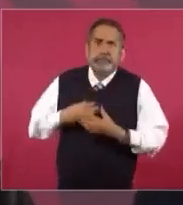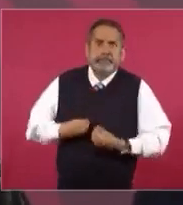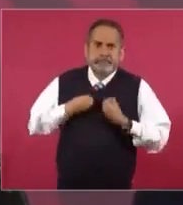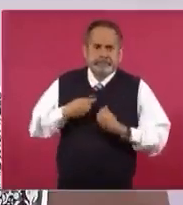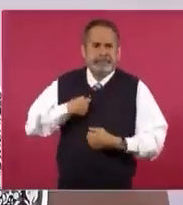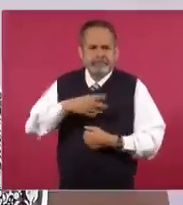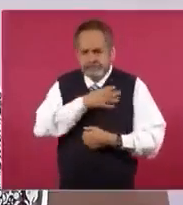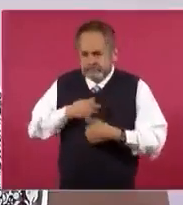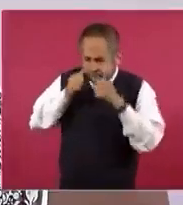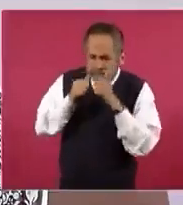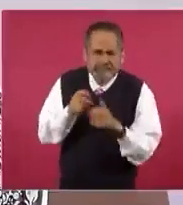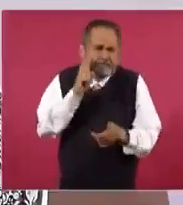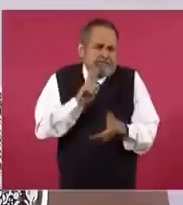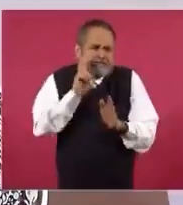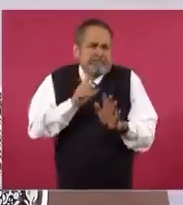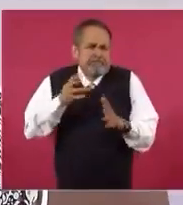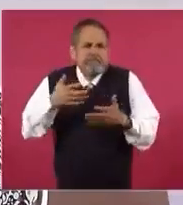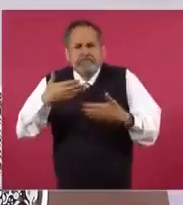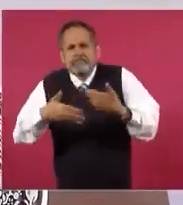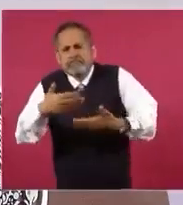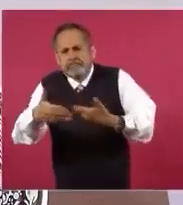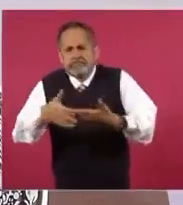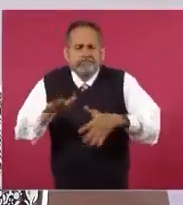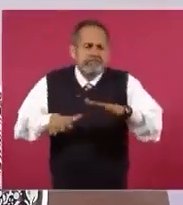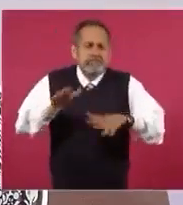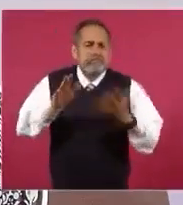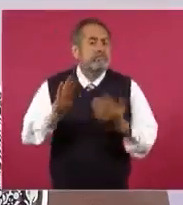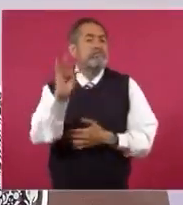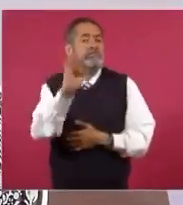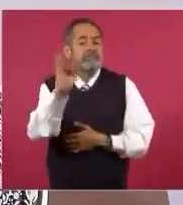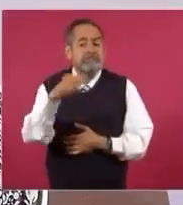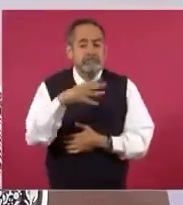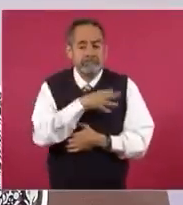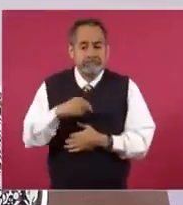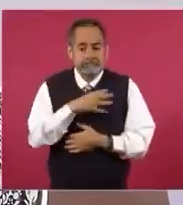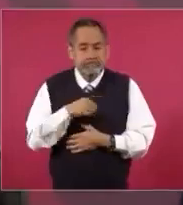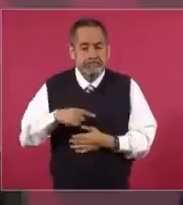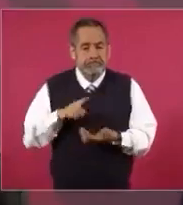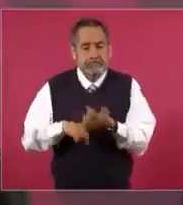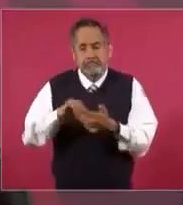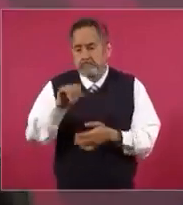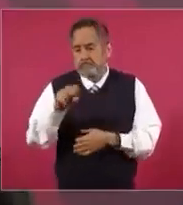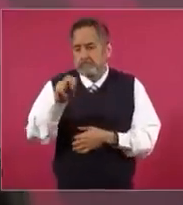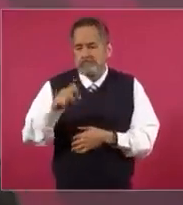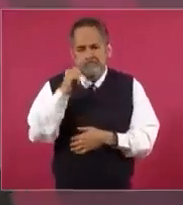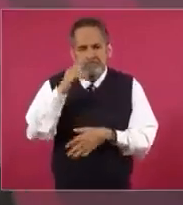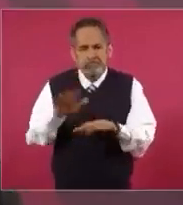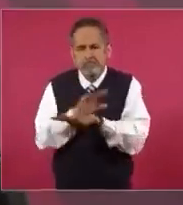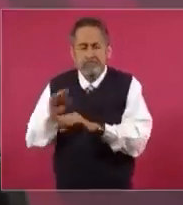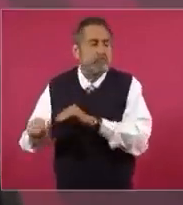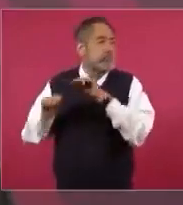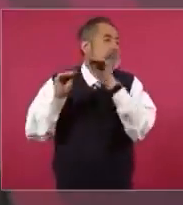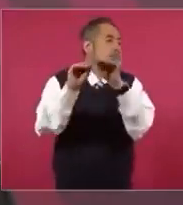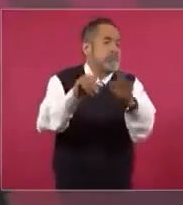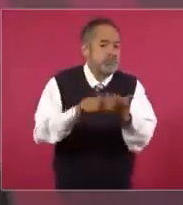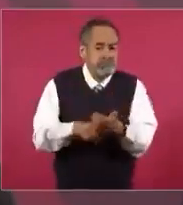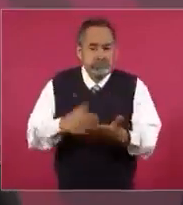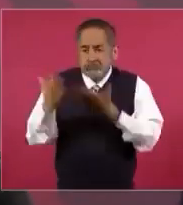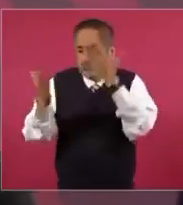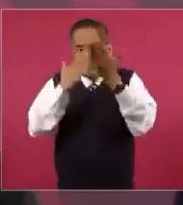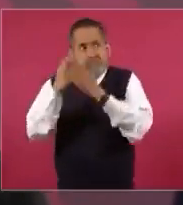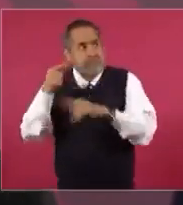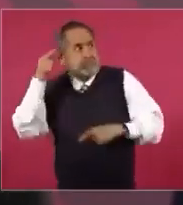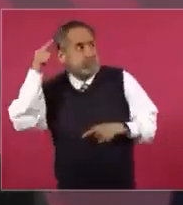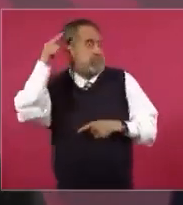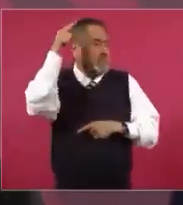Y vamos viendo cómo nos acomodamos, a lo mejor mi hijo Jesús decide ir a estudiar agronomía, agroenlandia,